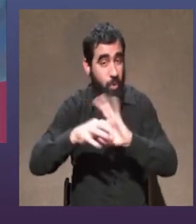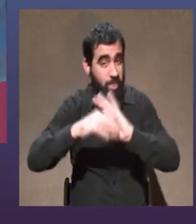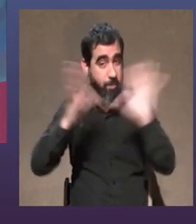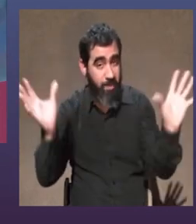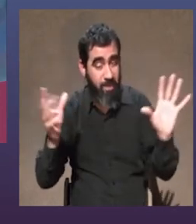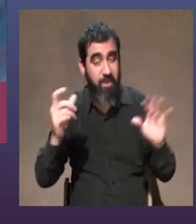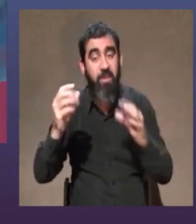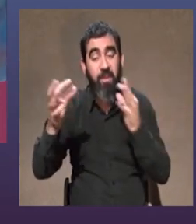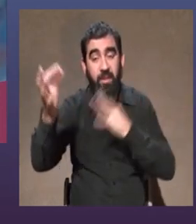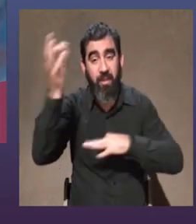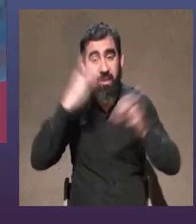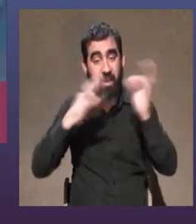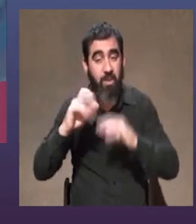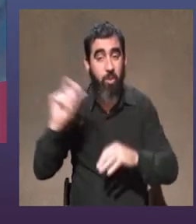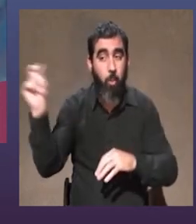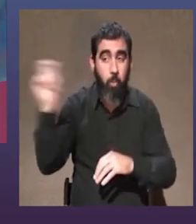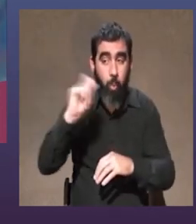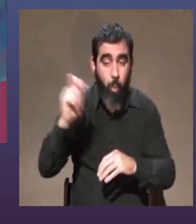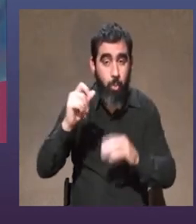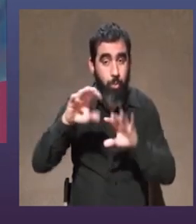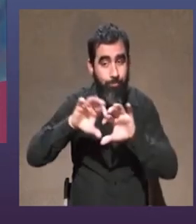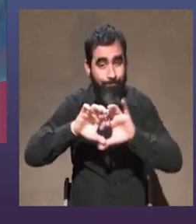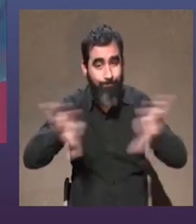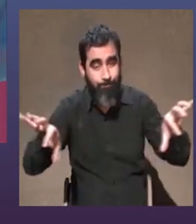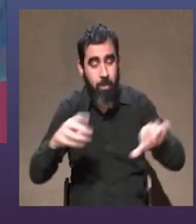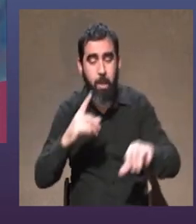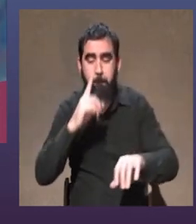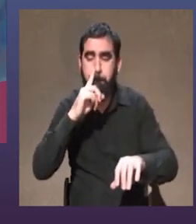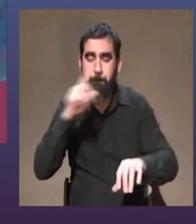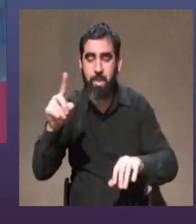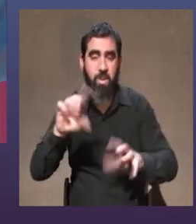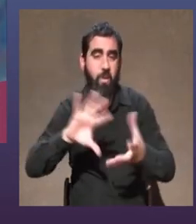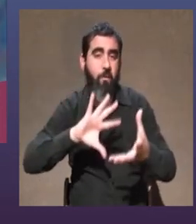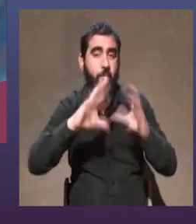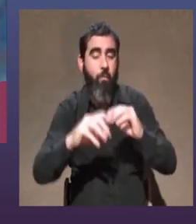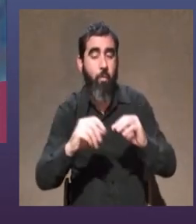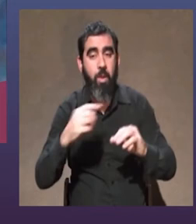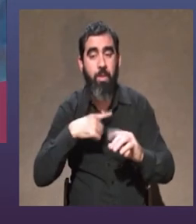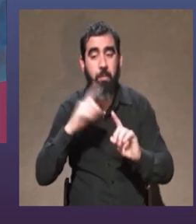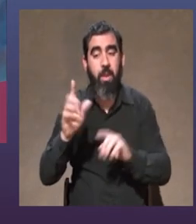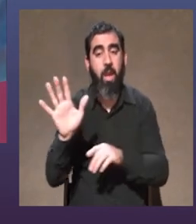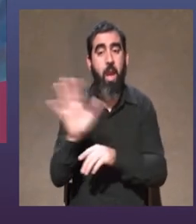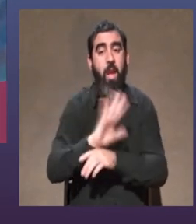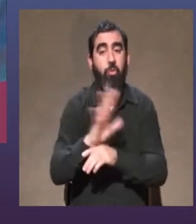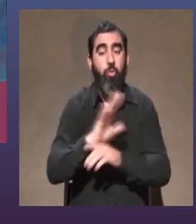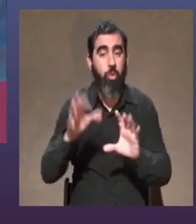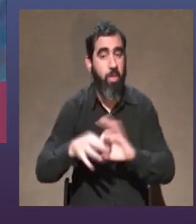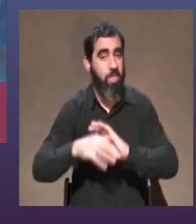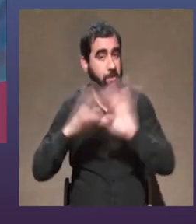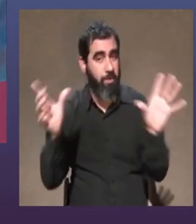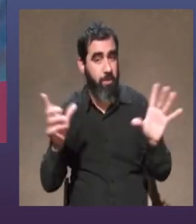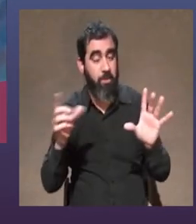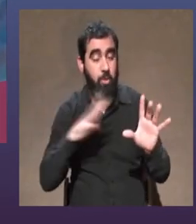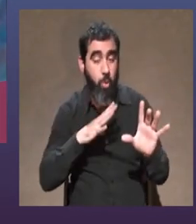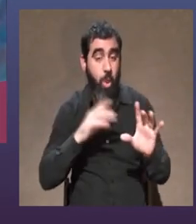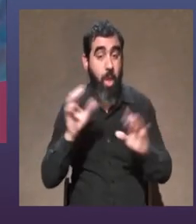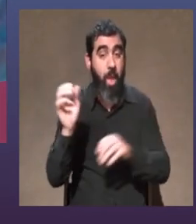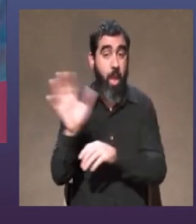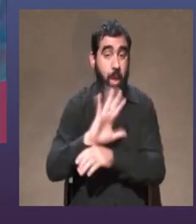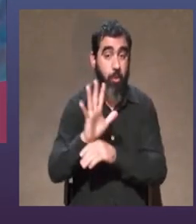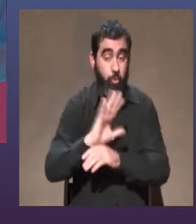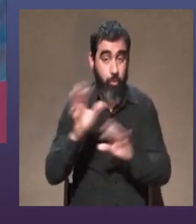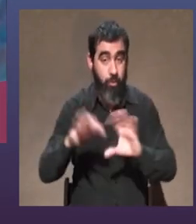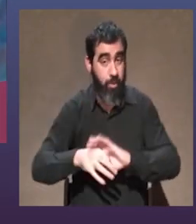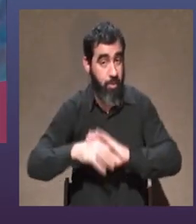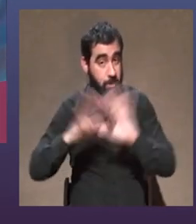independiente y el teatro público y esa separación y yo digo bueno hay mil formas de ser actor independiente también no es el actor o actriz